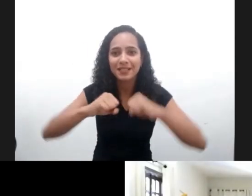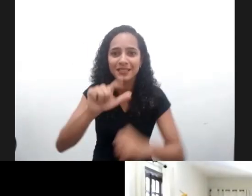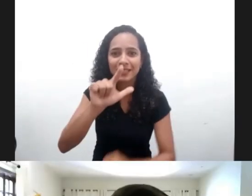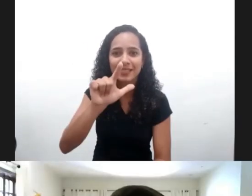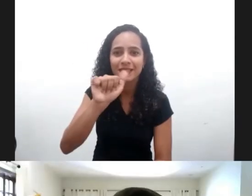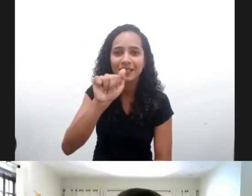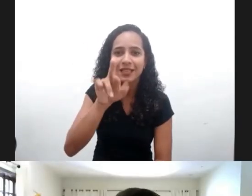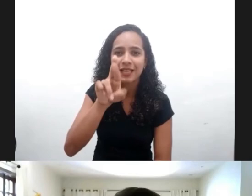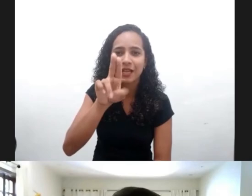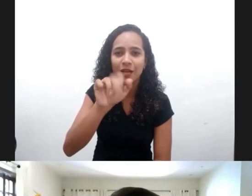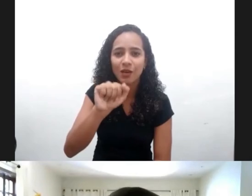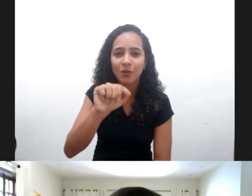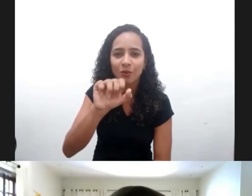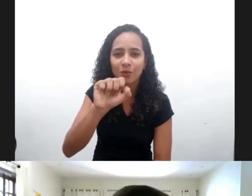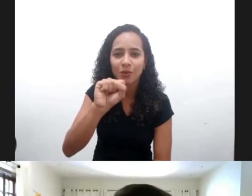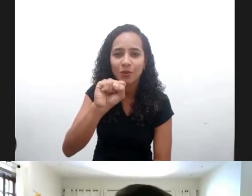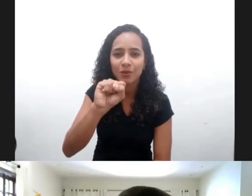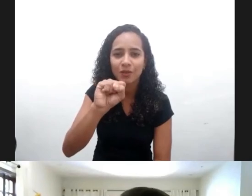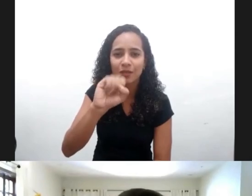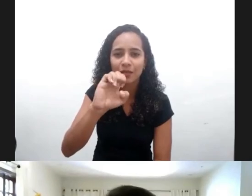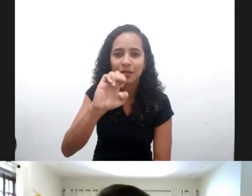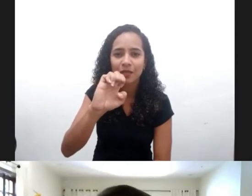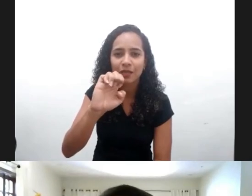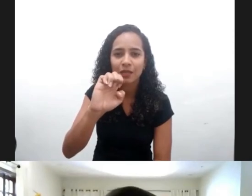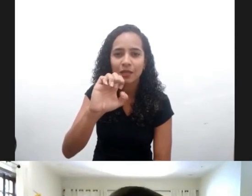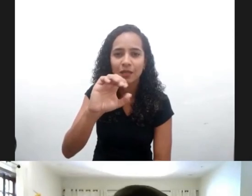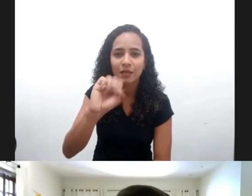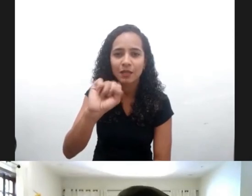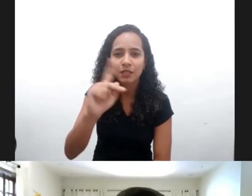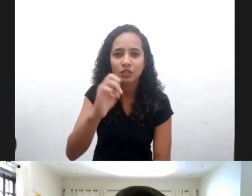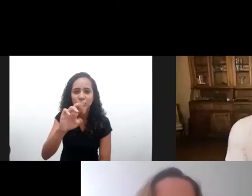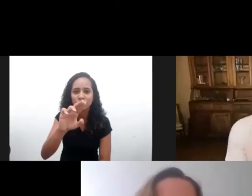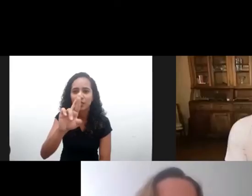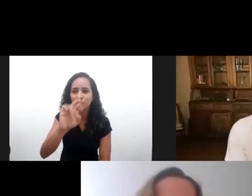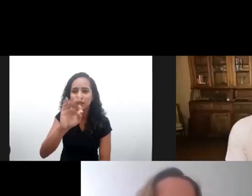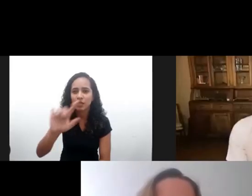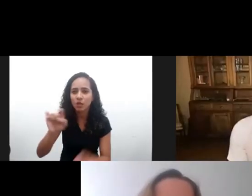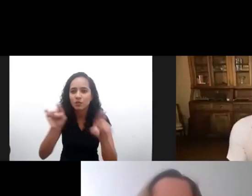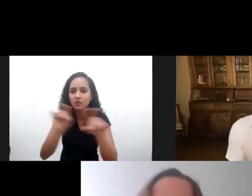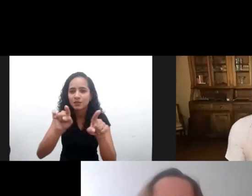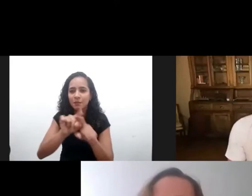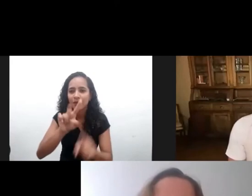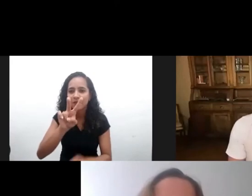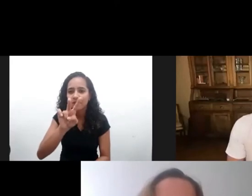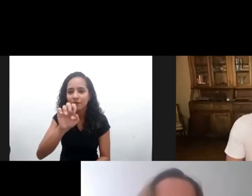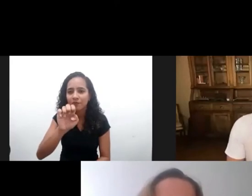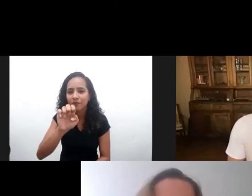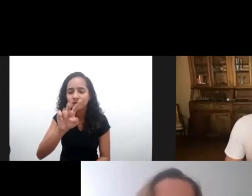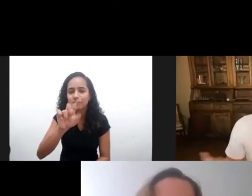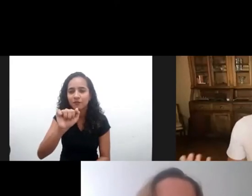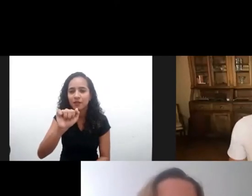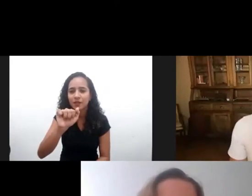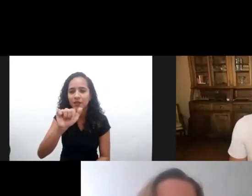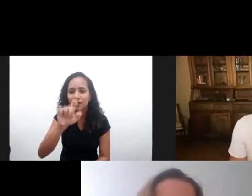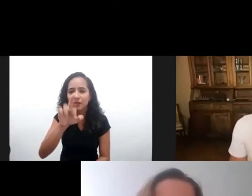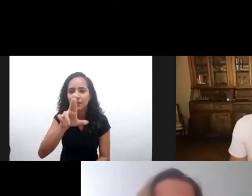venidas. Laura Schetter, Valeria Milanesi, Lionel. Es un gran